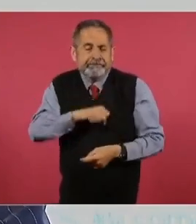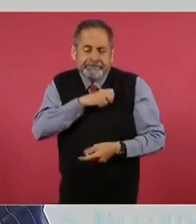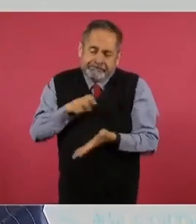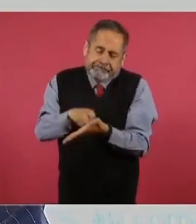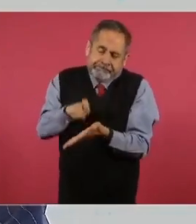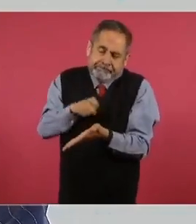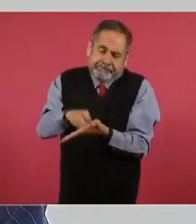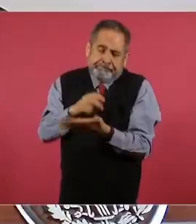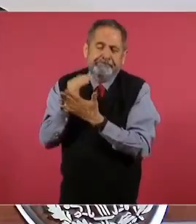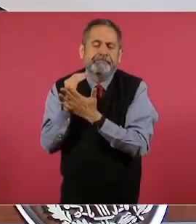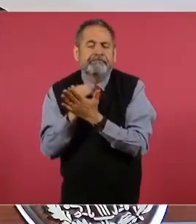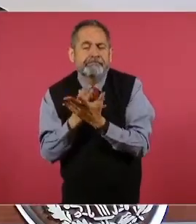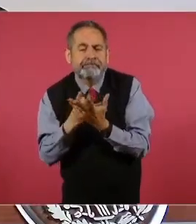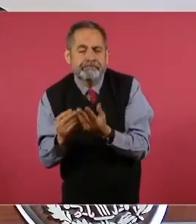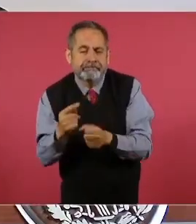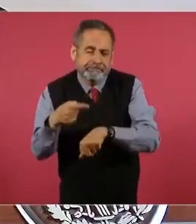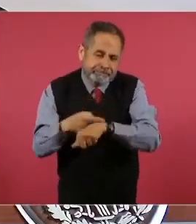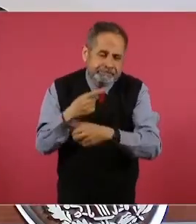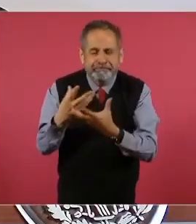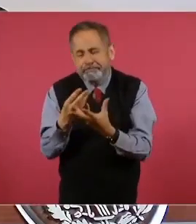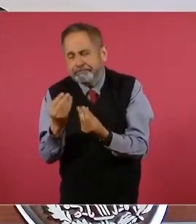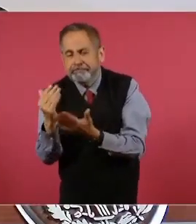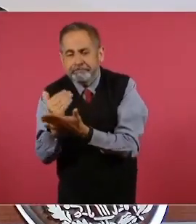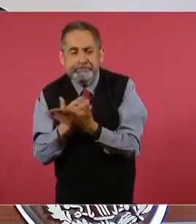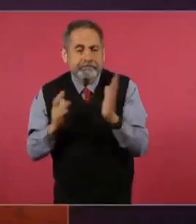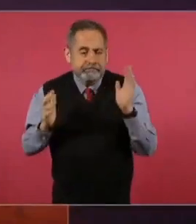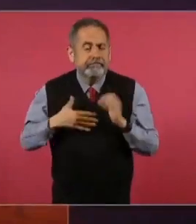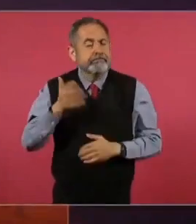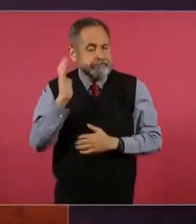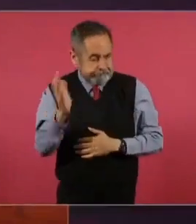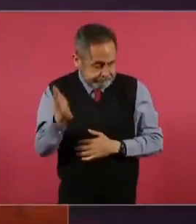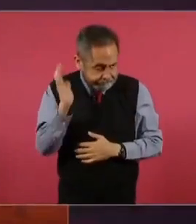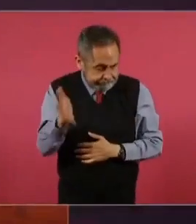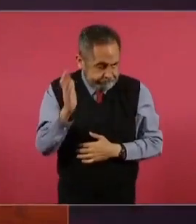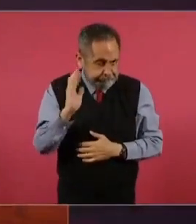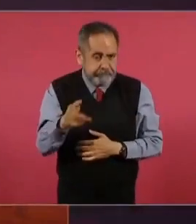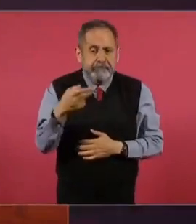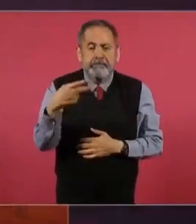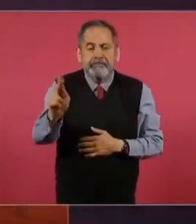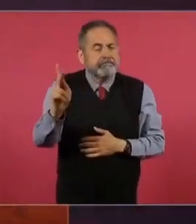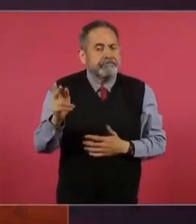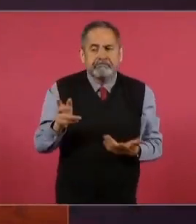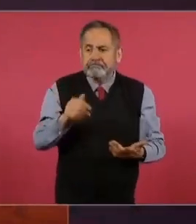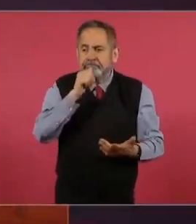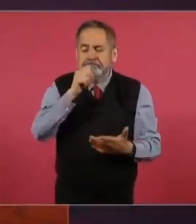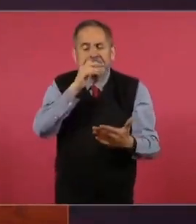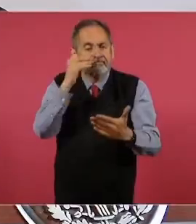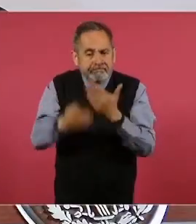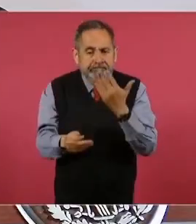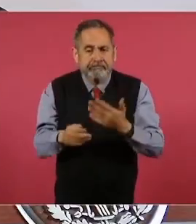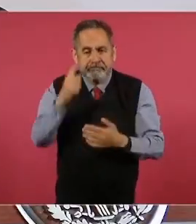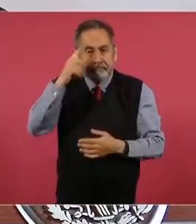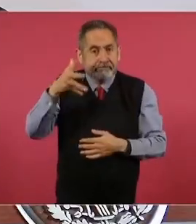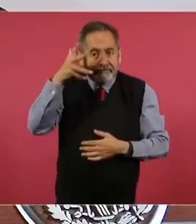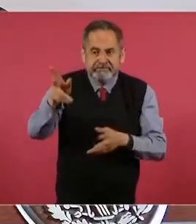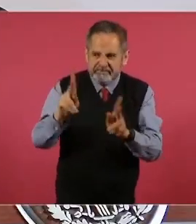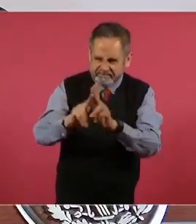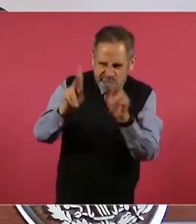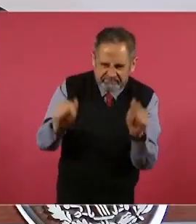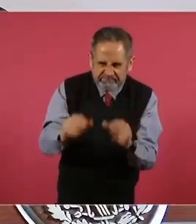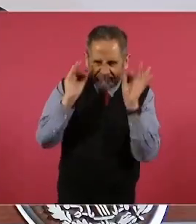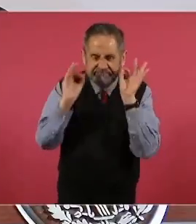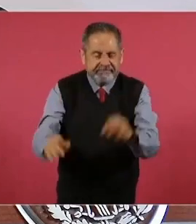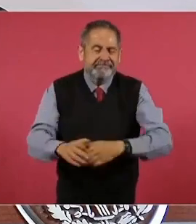Esto ya lo estamos haciendo, pero sabemos que para regresar la paz, la total paz a esta entidad,